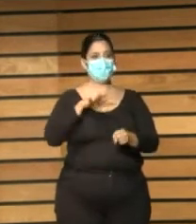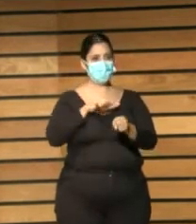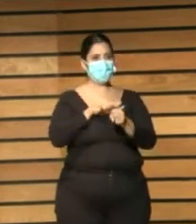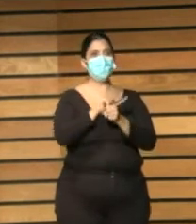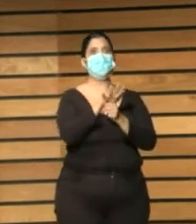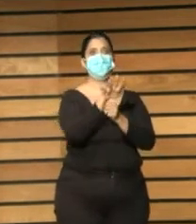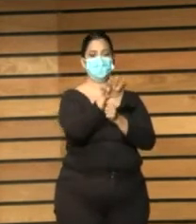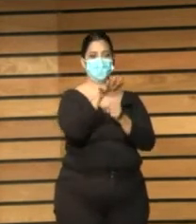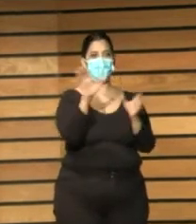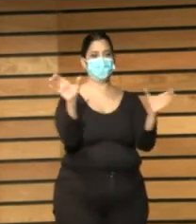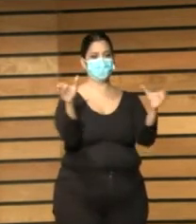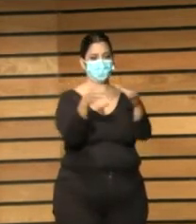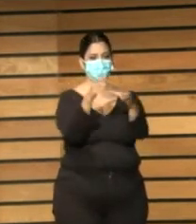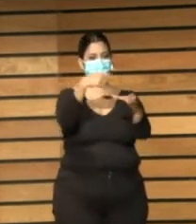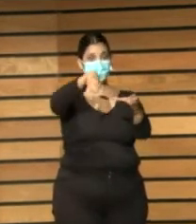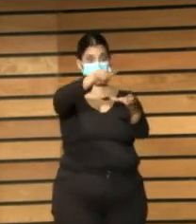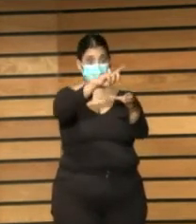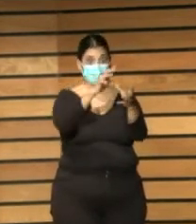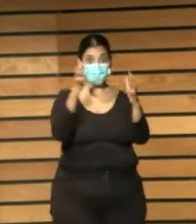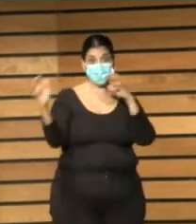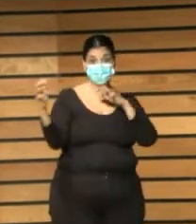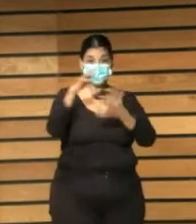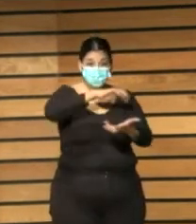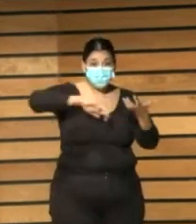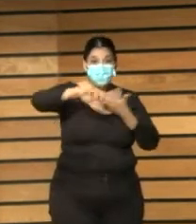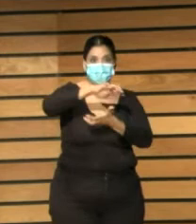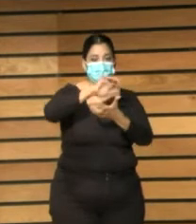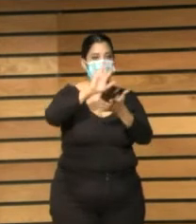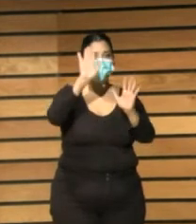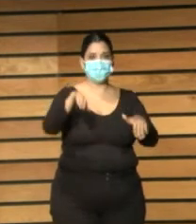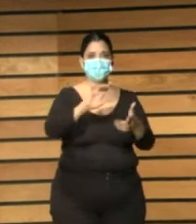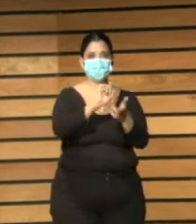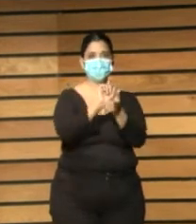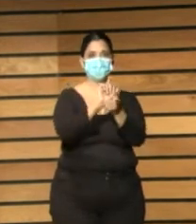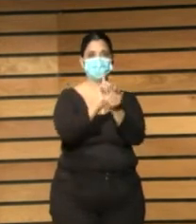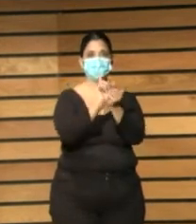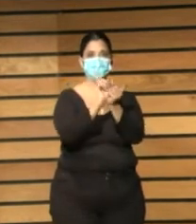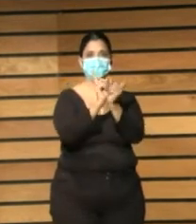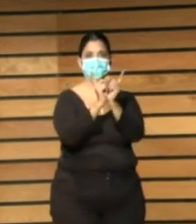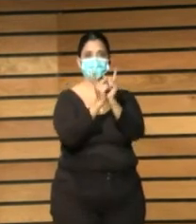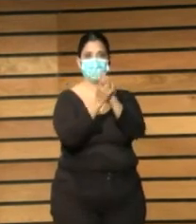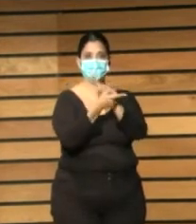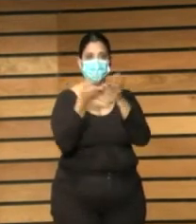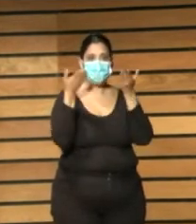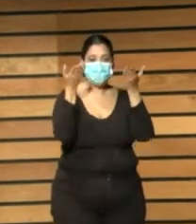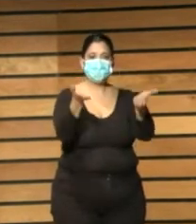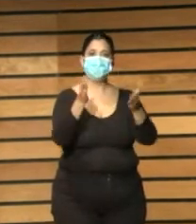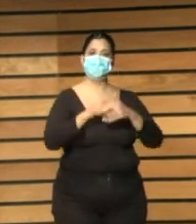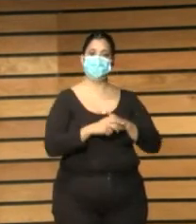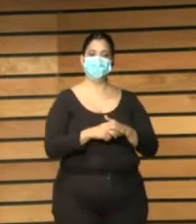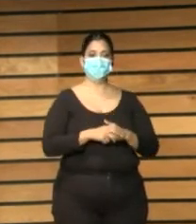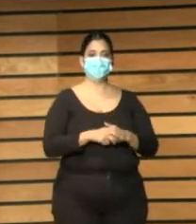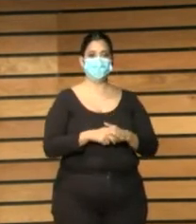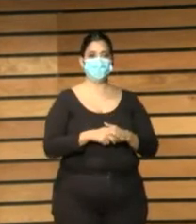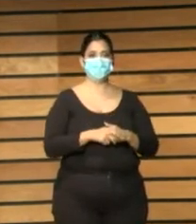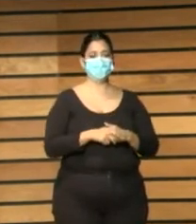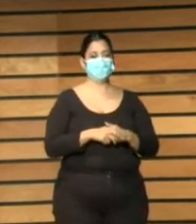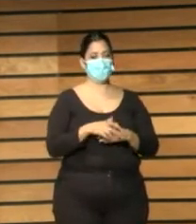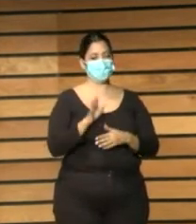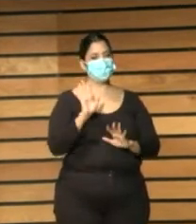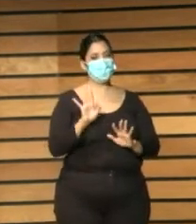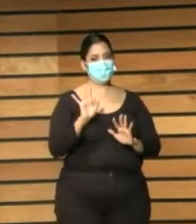cambiar el modo de ser y de estar de una sociedad ¿no? y sí que es preocupante y Antoni